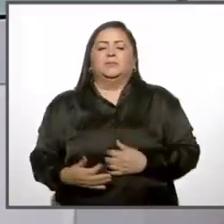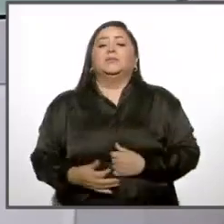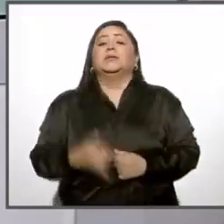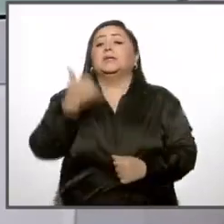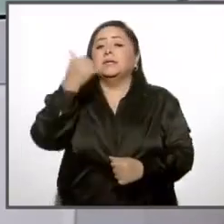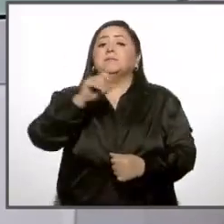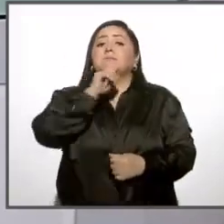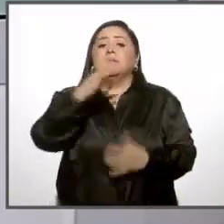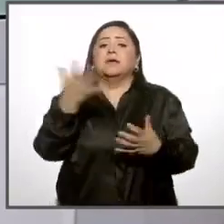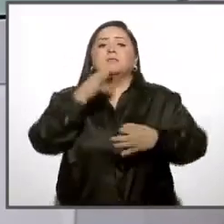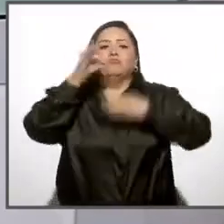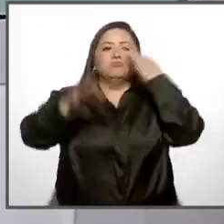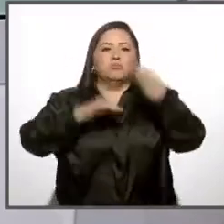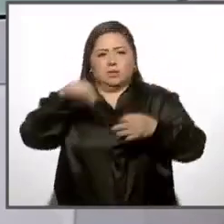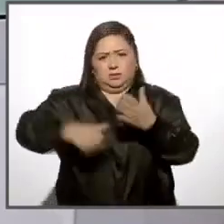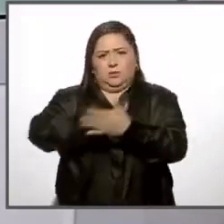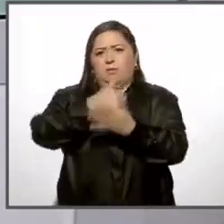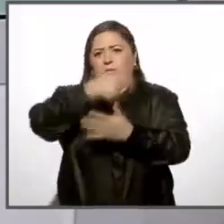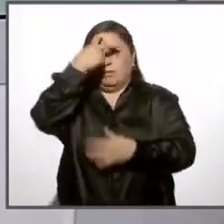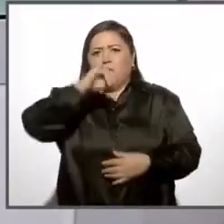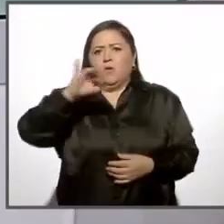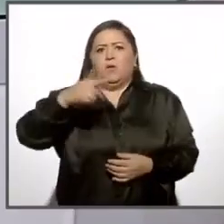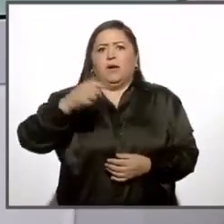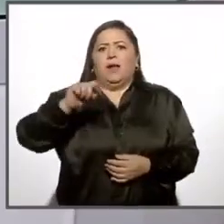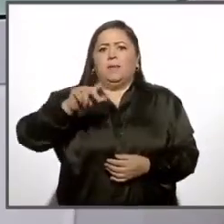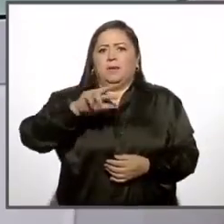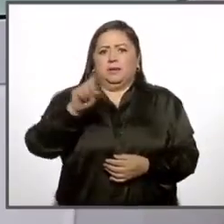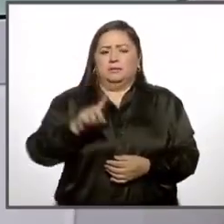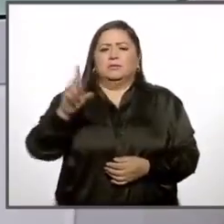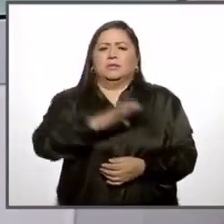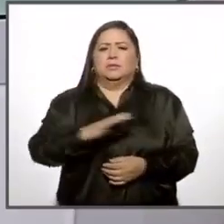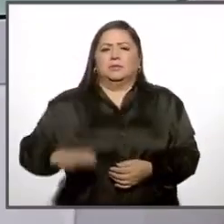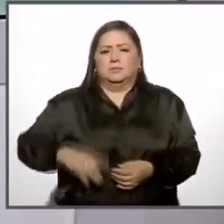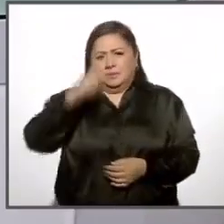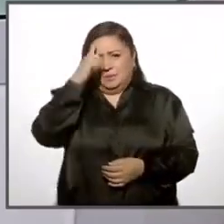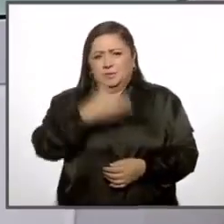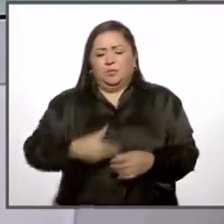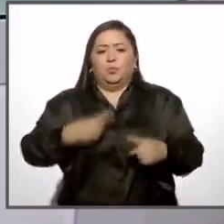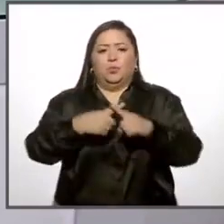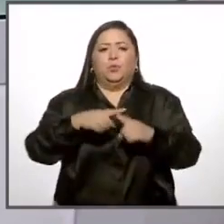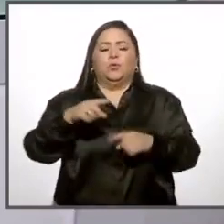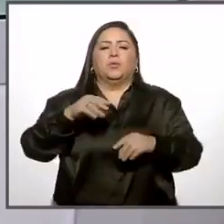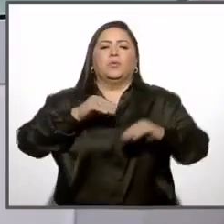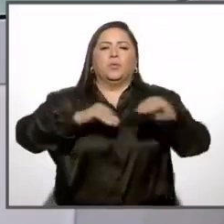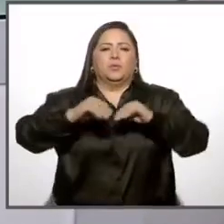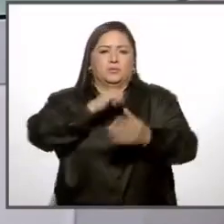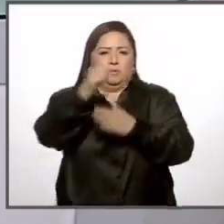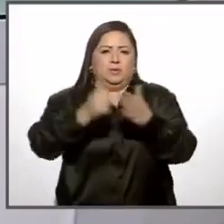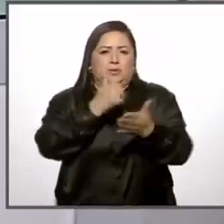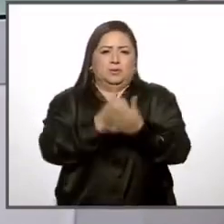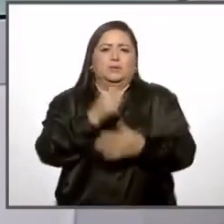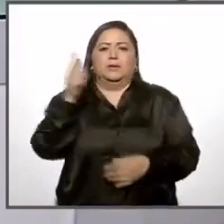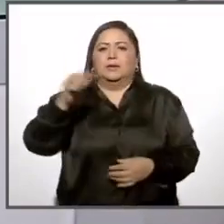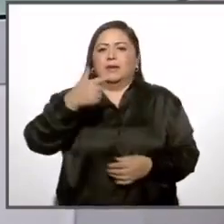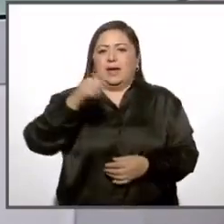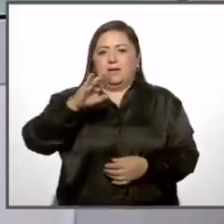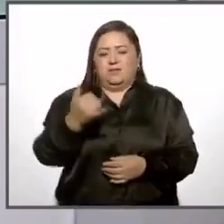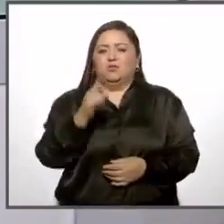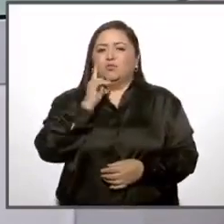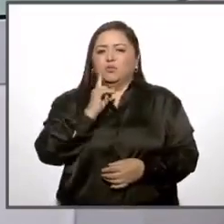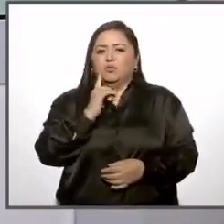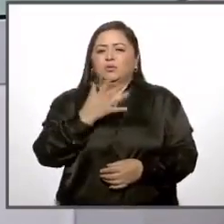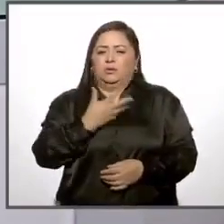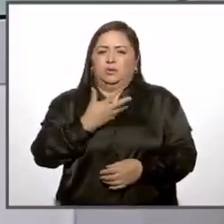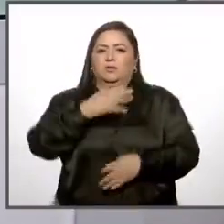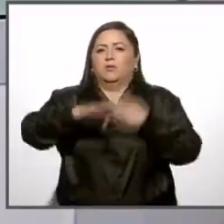Y bueno, también hace campaña en la Ciudad de México, Jorge Álvarez Maínez, candidato a la presidencia por el partido Movimiento Ciudadano. Gabriela Jiménez nos